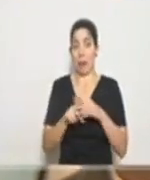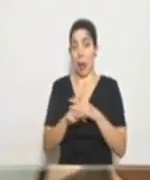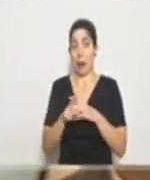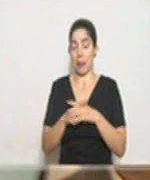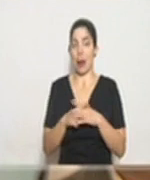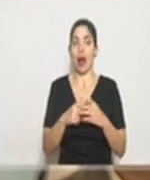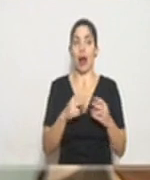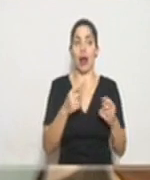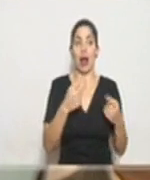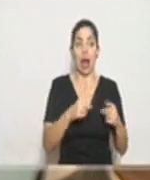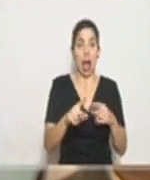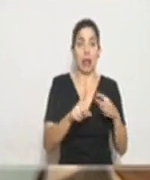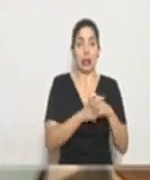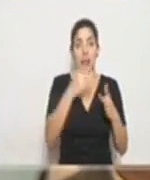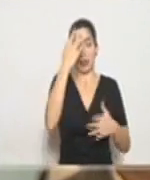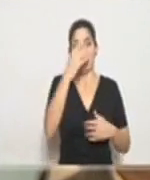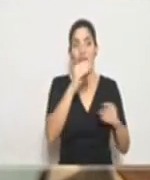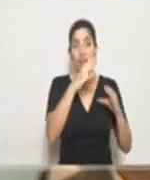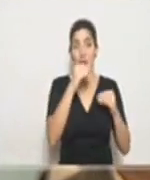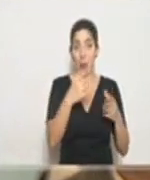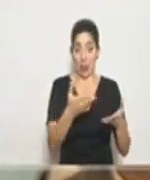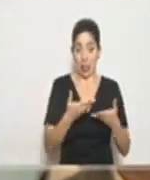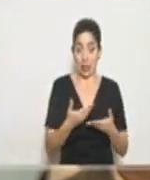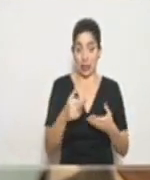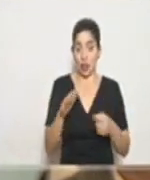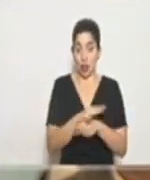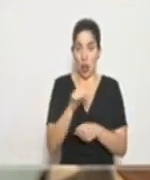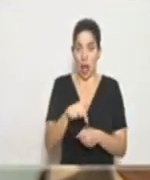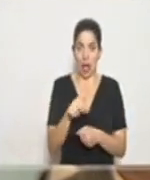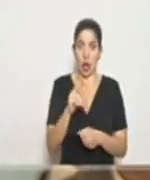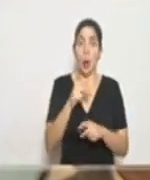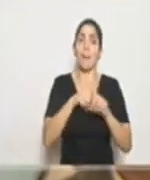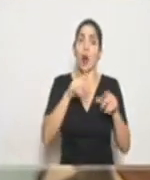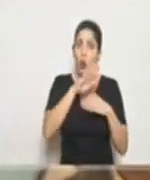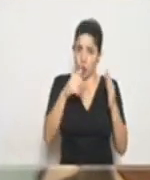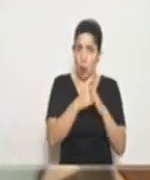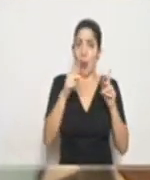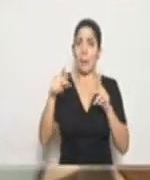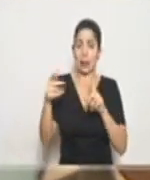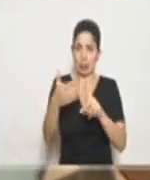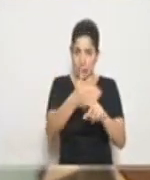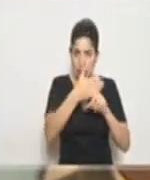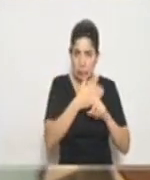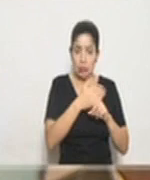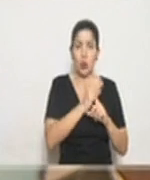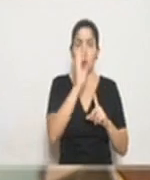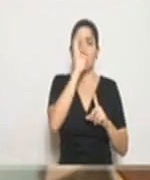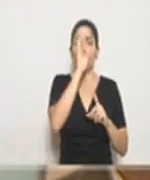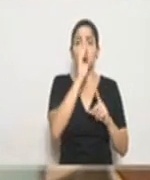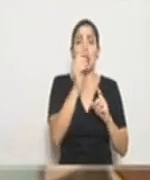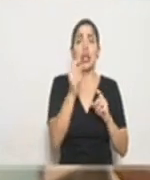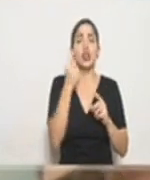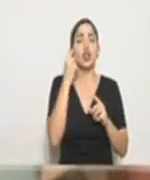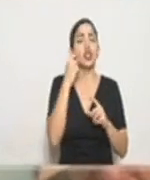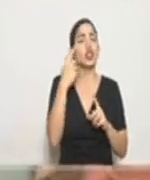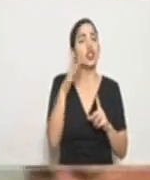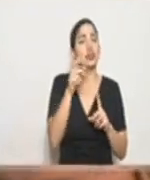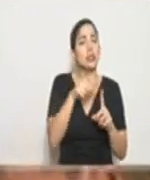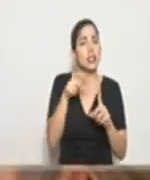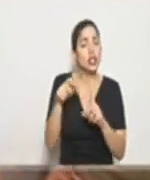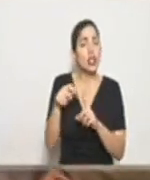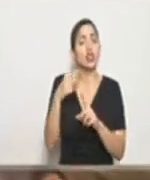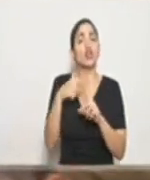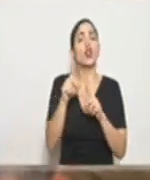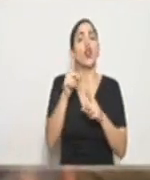tener la información conmigo. Lo que sí les puedo decir es que todos están con la medida de aislamiento, levantamiento de contactos sospechosos y está terminándose de estudiar los